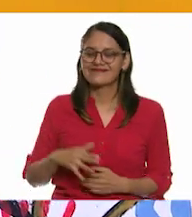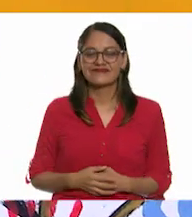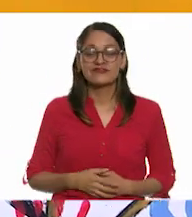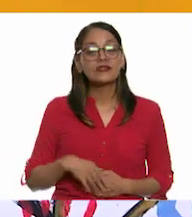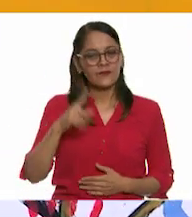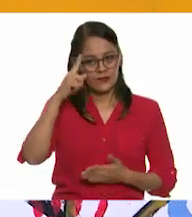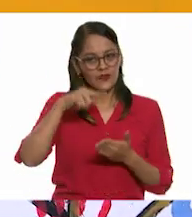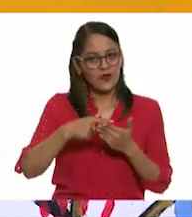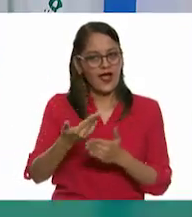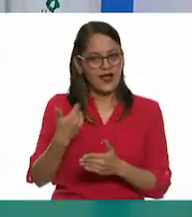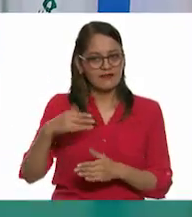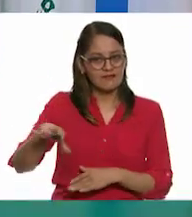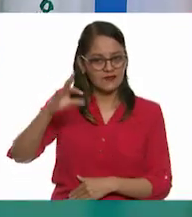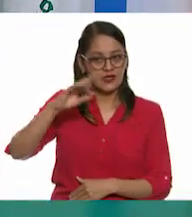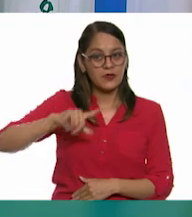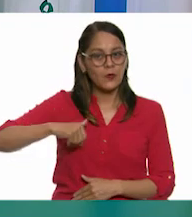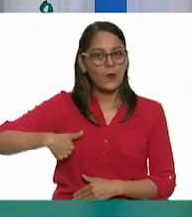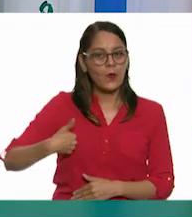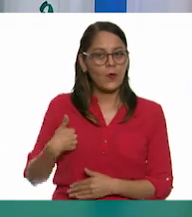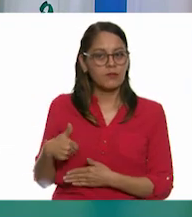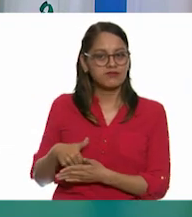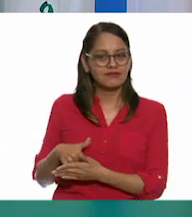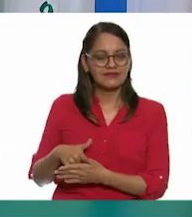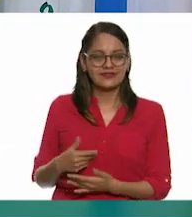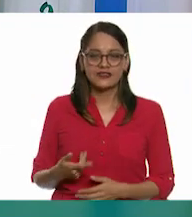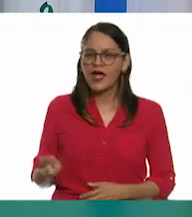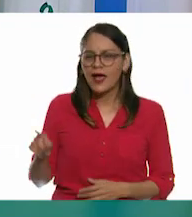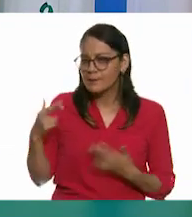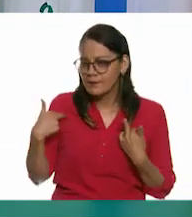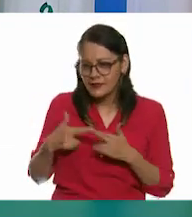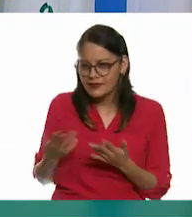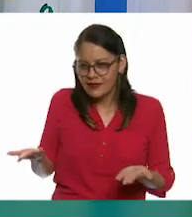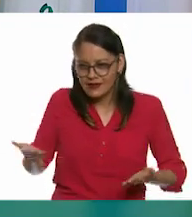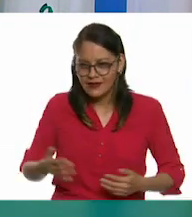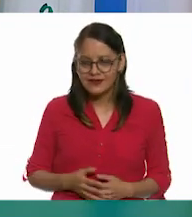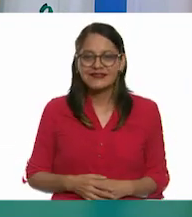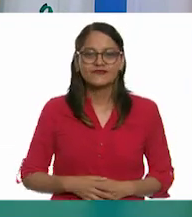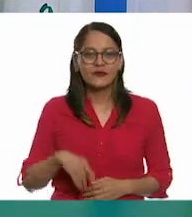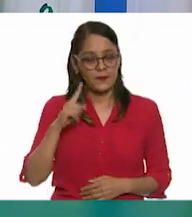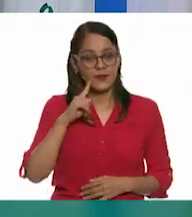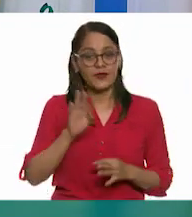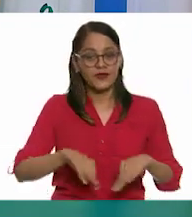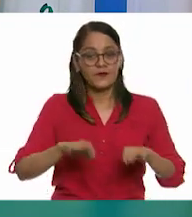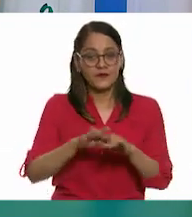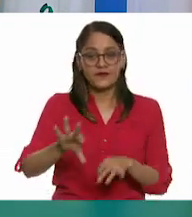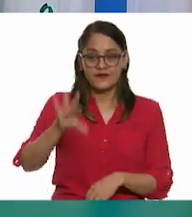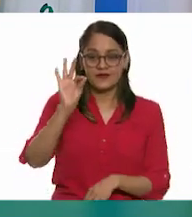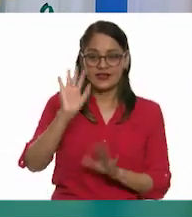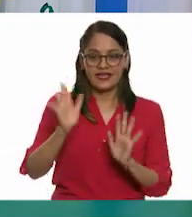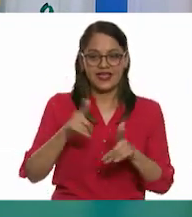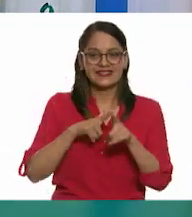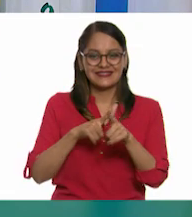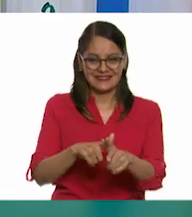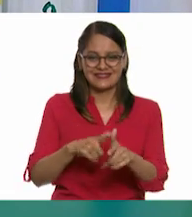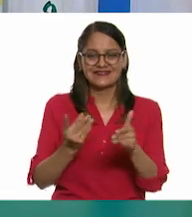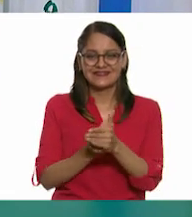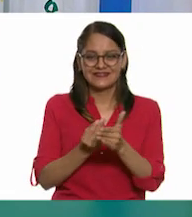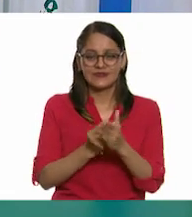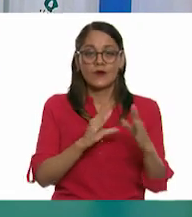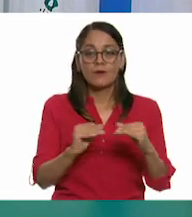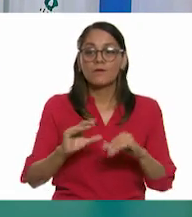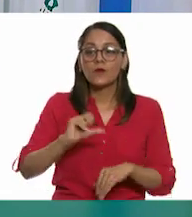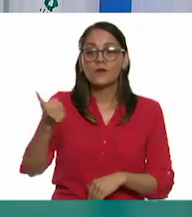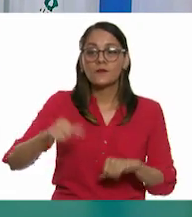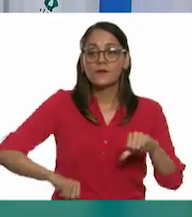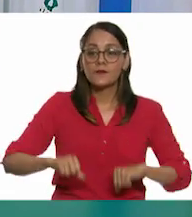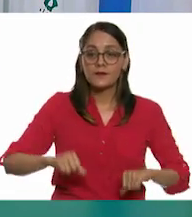que lo encontró antes y lo guardó. Más o menos, también. Ay, maestro. Pero lo importante es que ya lo tenemos y que podemos continuar. Sí, continuemos. Venga, la siguiente